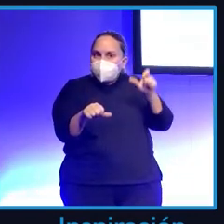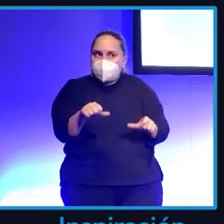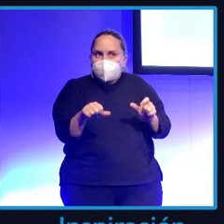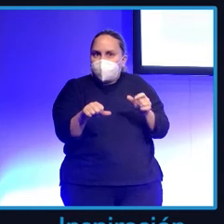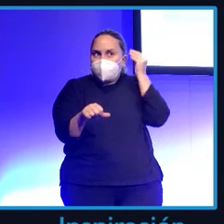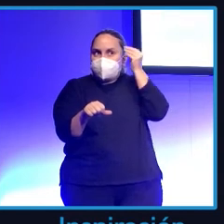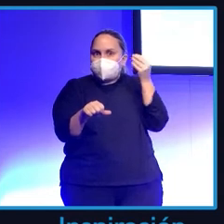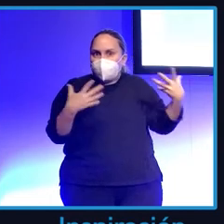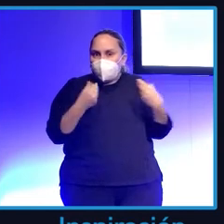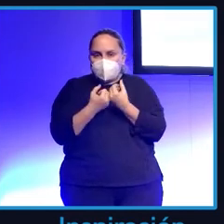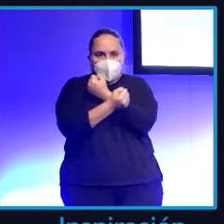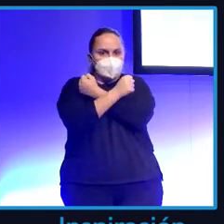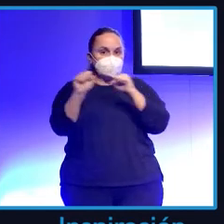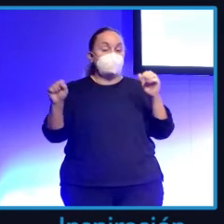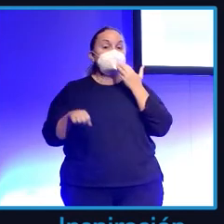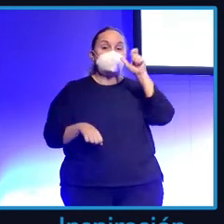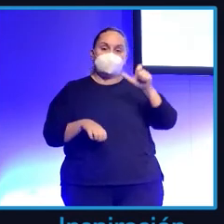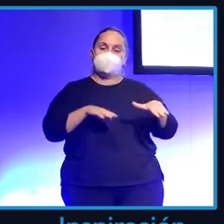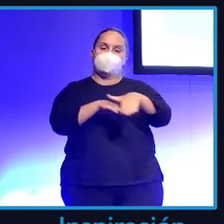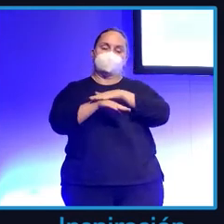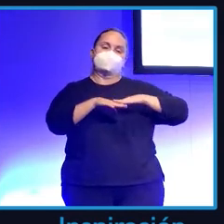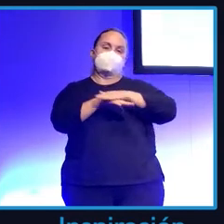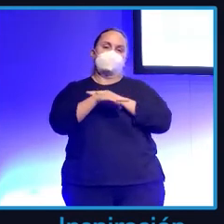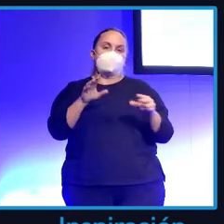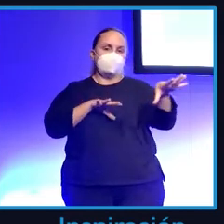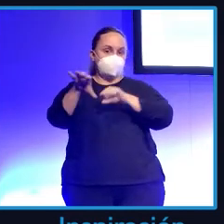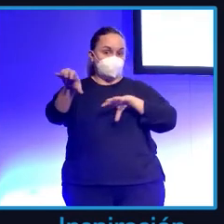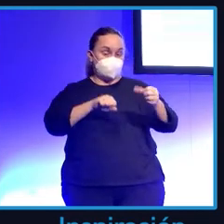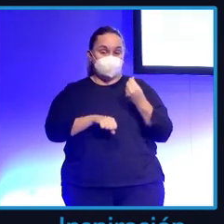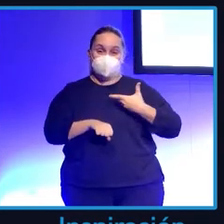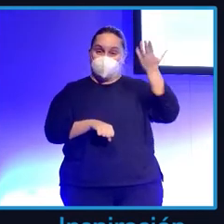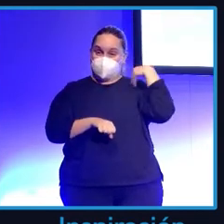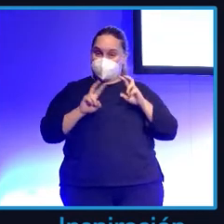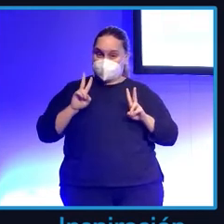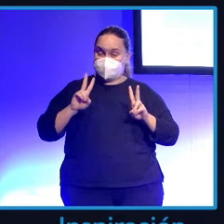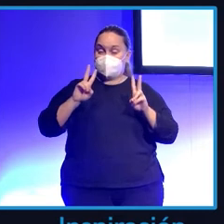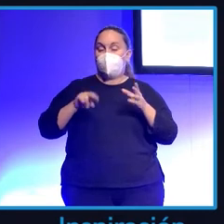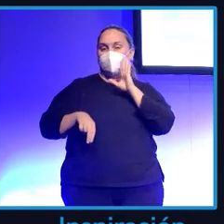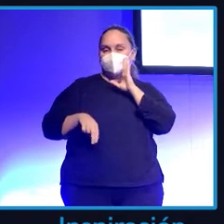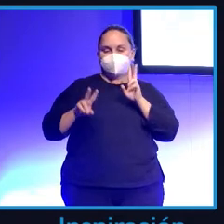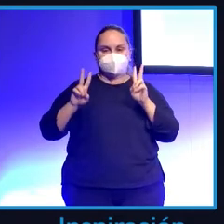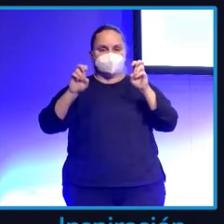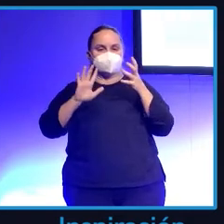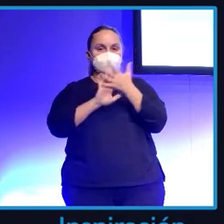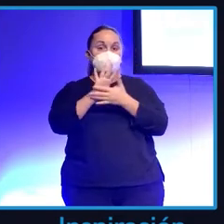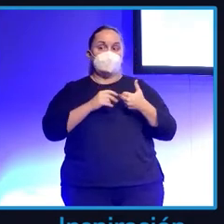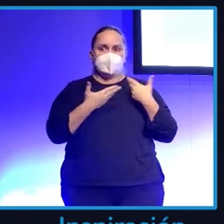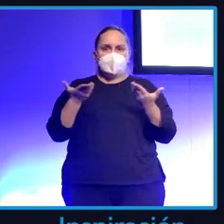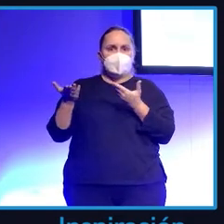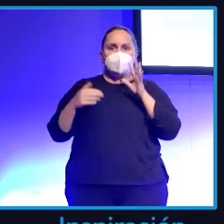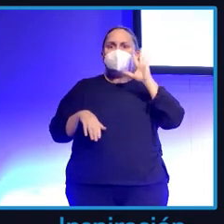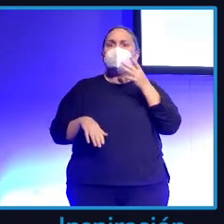Consumo. Y esto es lo que comentaban antes en la intro. Ayer publicamos en el Ministerio. ¿A quién me parezco?